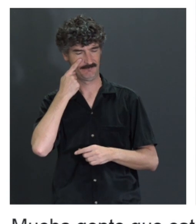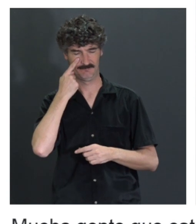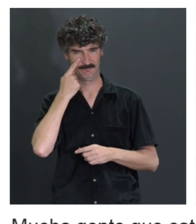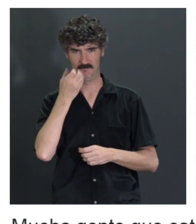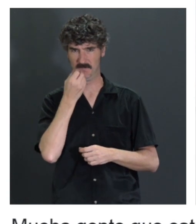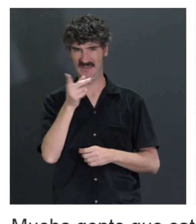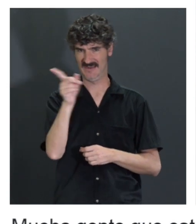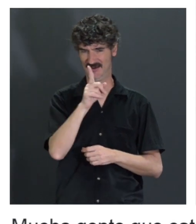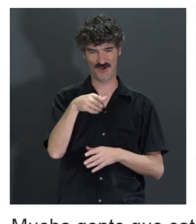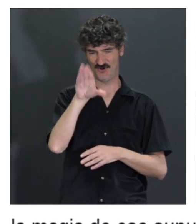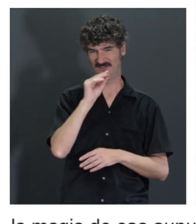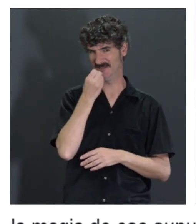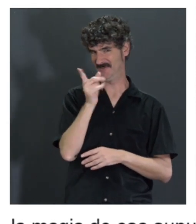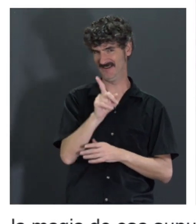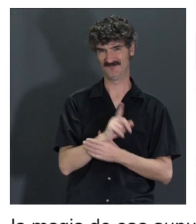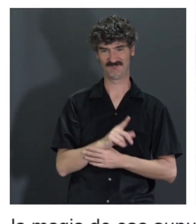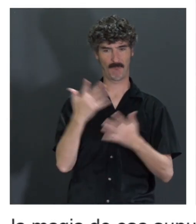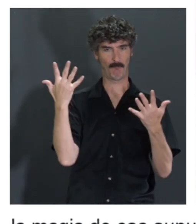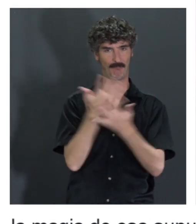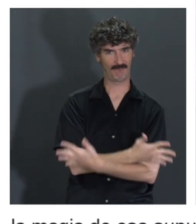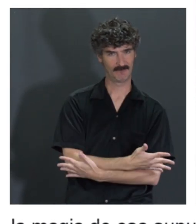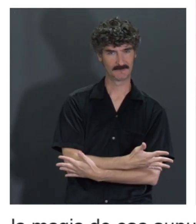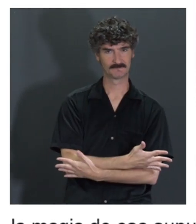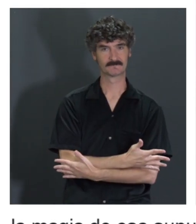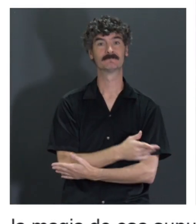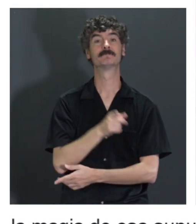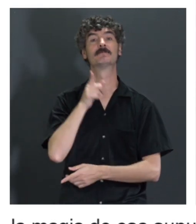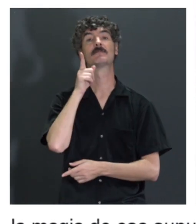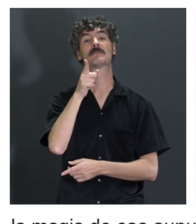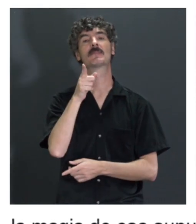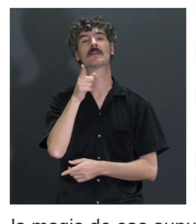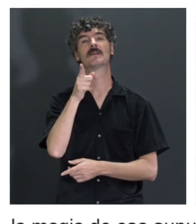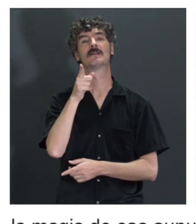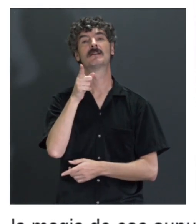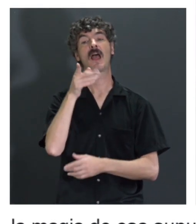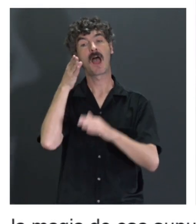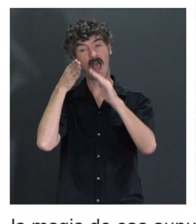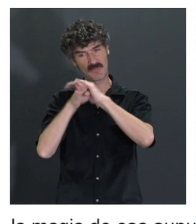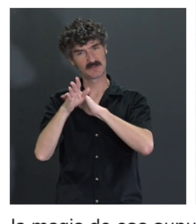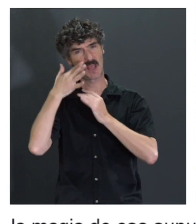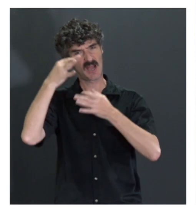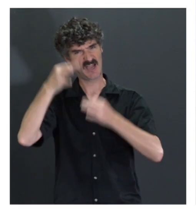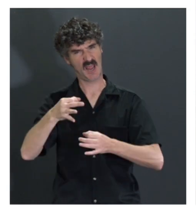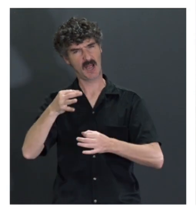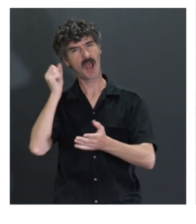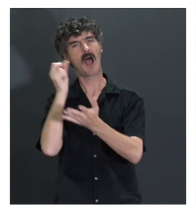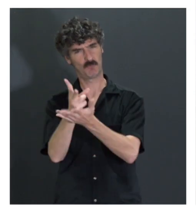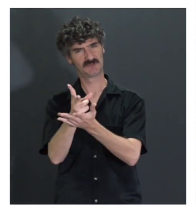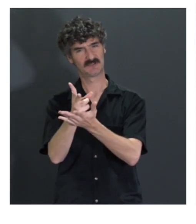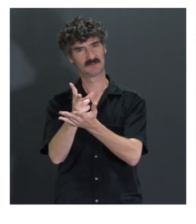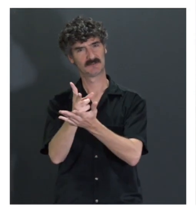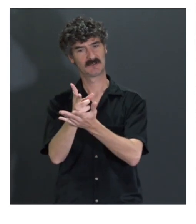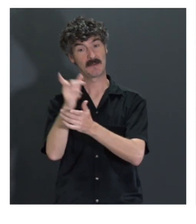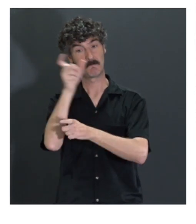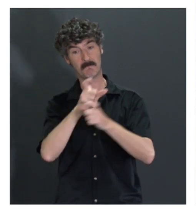no entiende qué es lo que hay en esa página entonces que se apueste por la accesibilidad real que se apueste porque